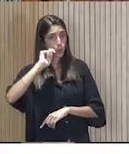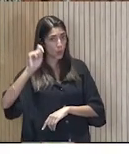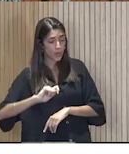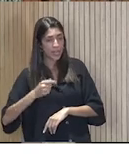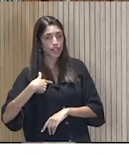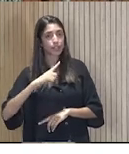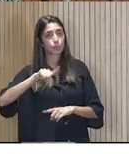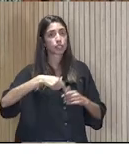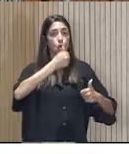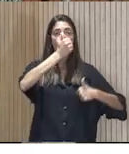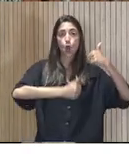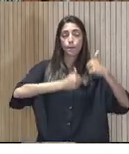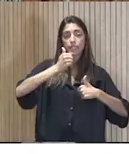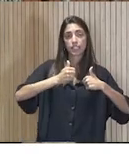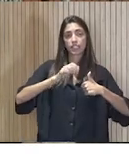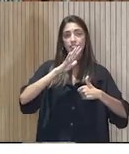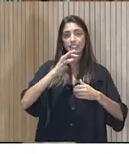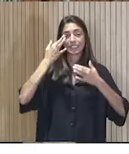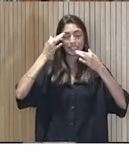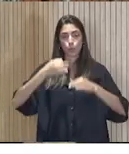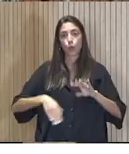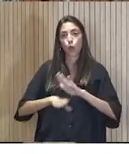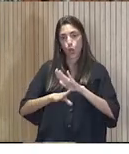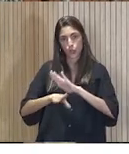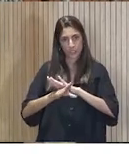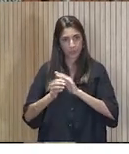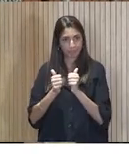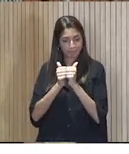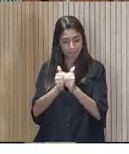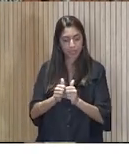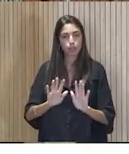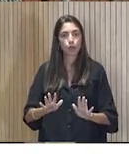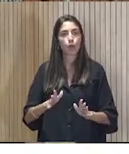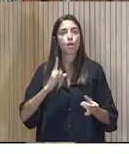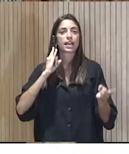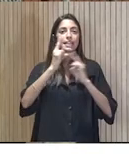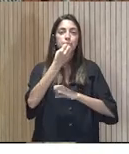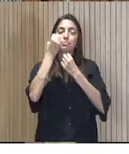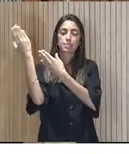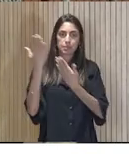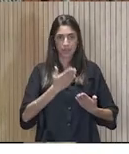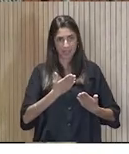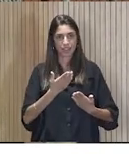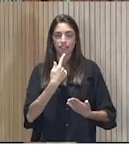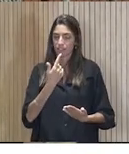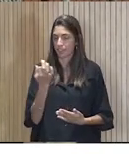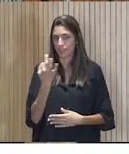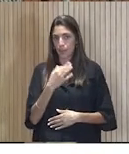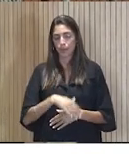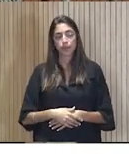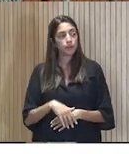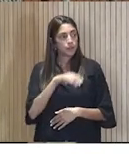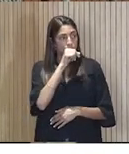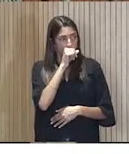competencia, que deben ser aquellos que siguieron después. Pero bueno, fue así. En cualquier caso, bienvenida a la llamada. Ni qué decir tiene. Totalmente. Se nos